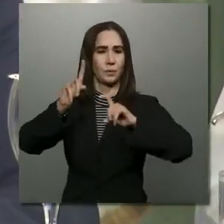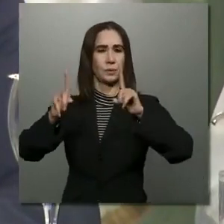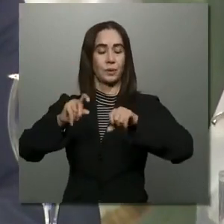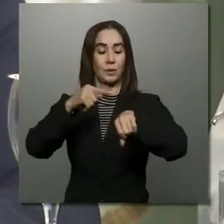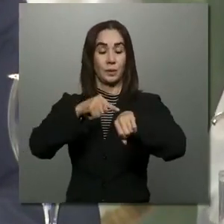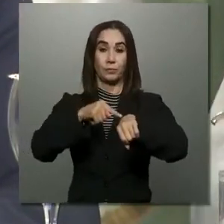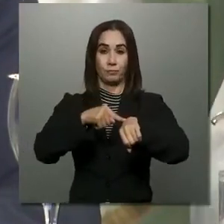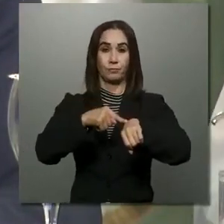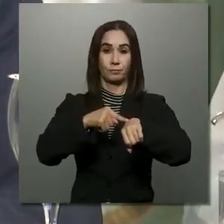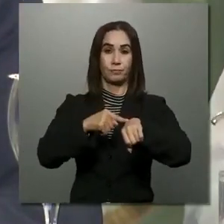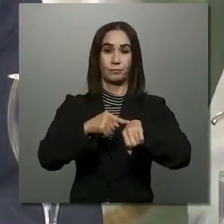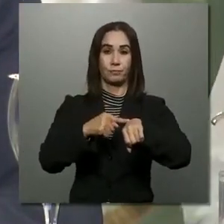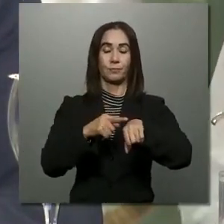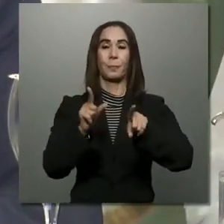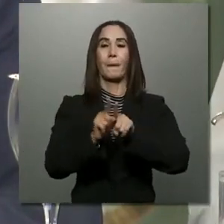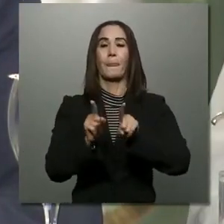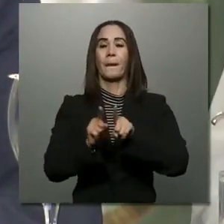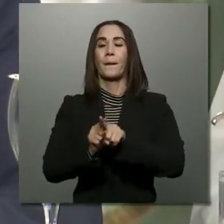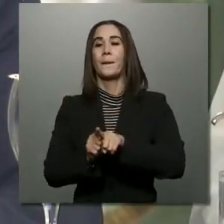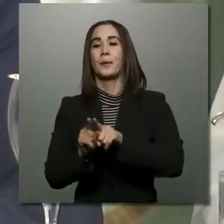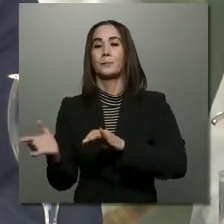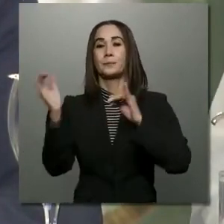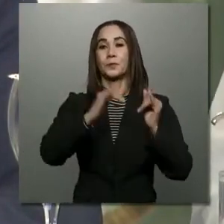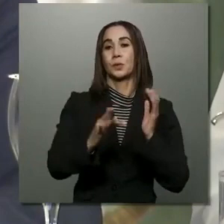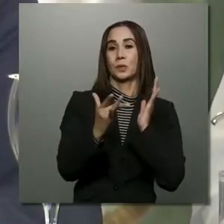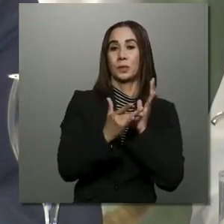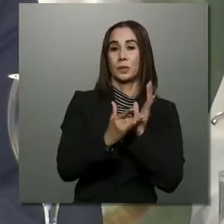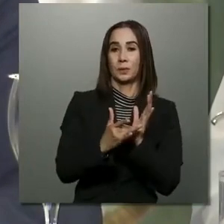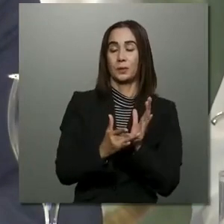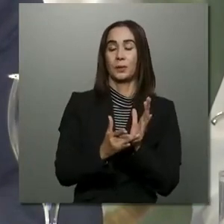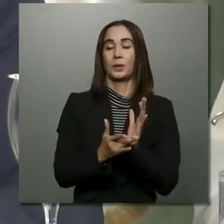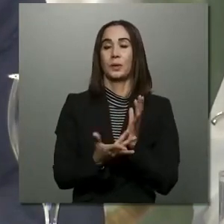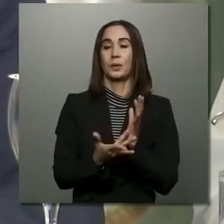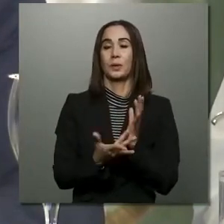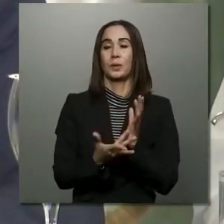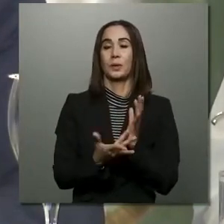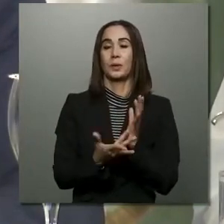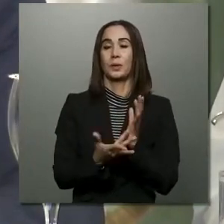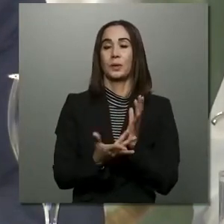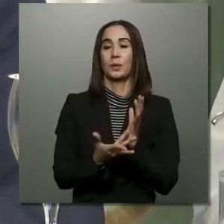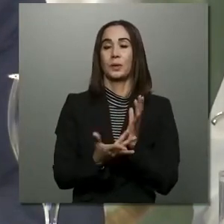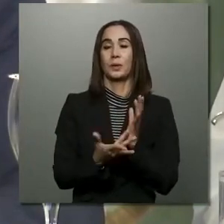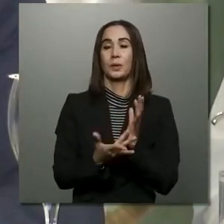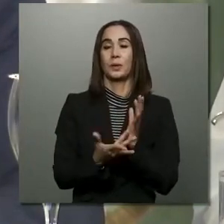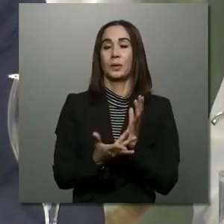real. Así como inversión en tecnología, de última generación,